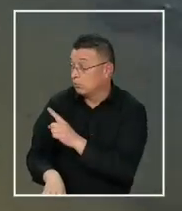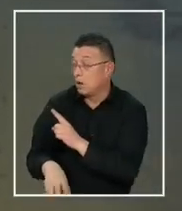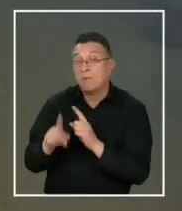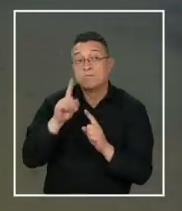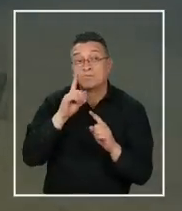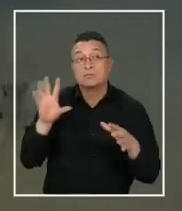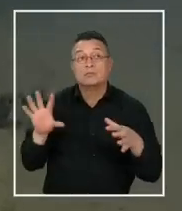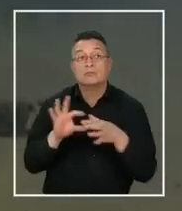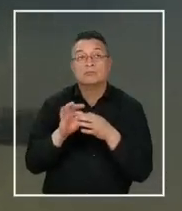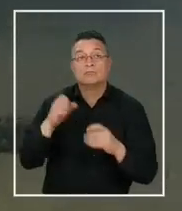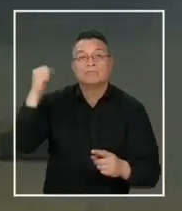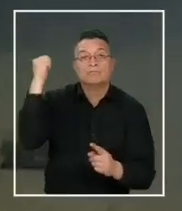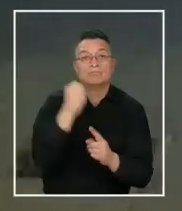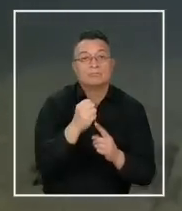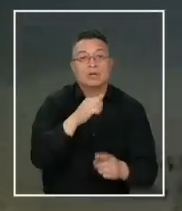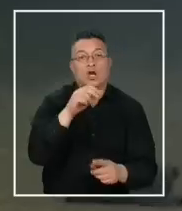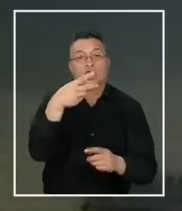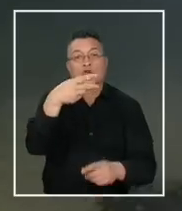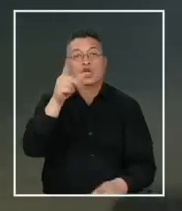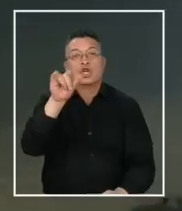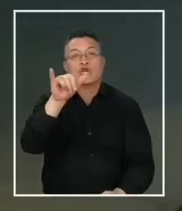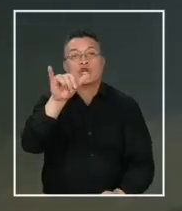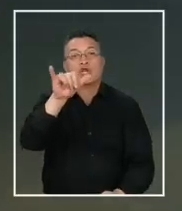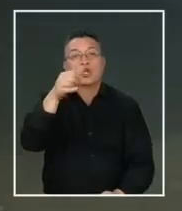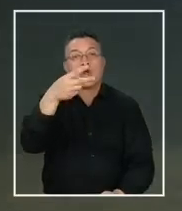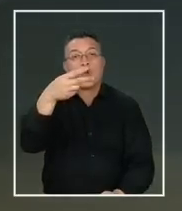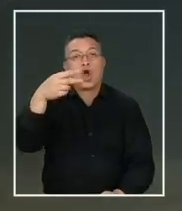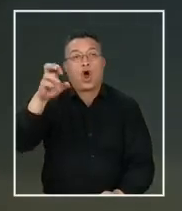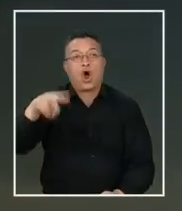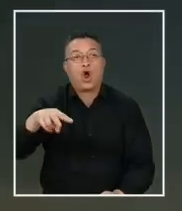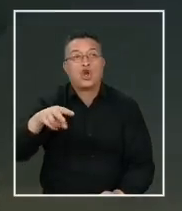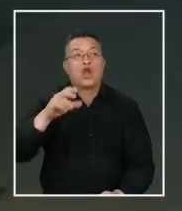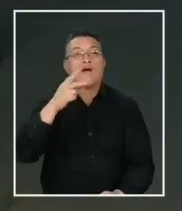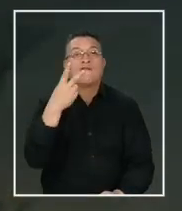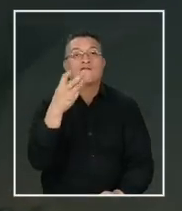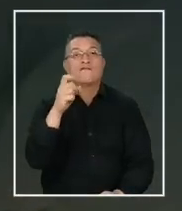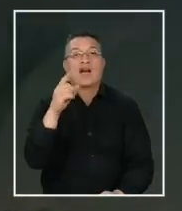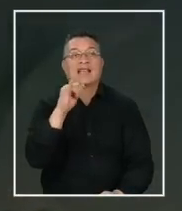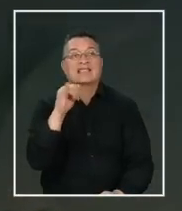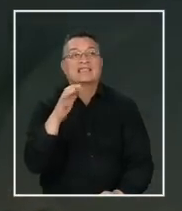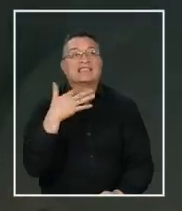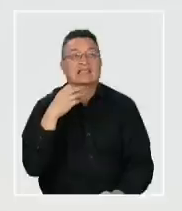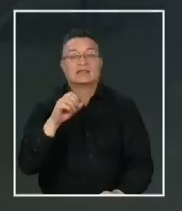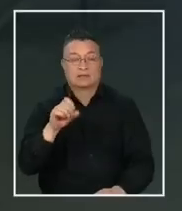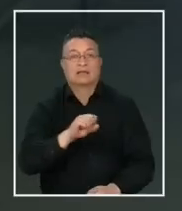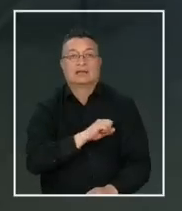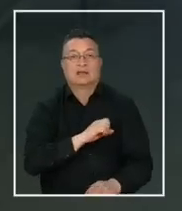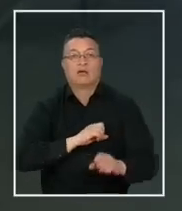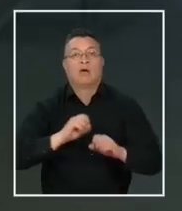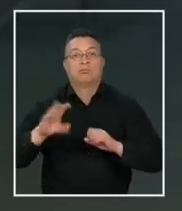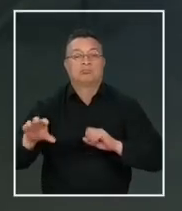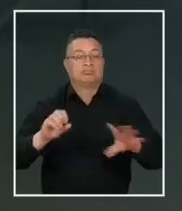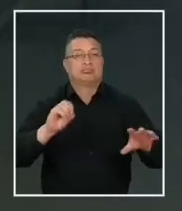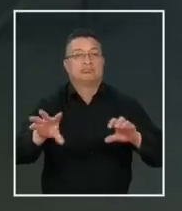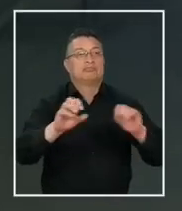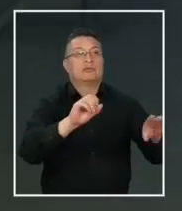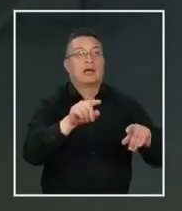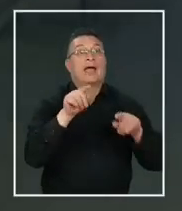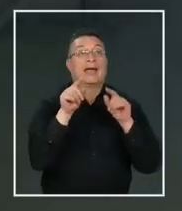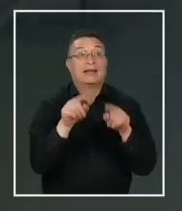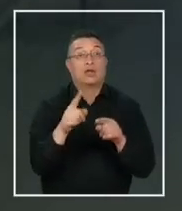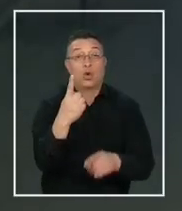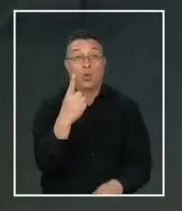vinculados al asesinato de John Grueso Vázquez o por lo menos de dejar sus partes regadas en Santiago. Justamente eso hicieron.